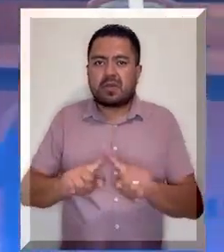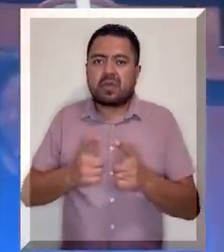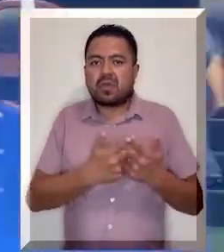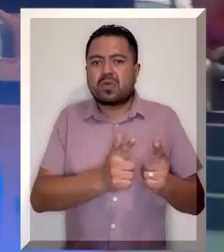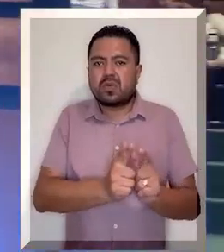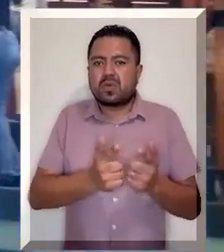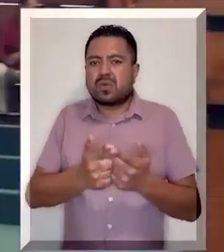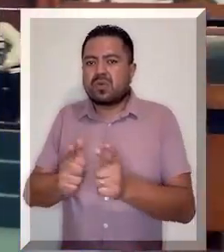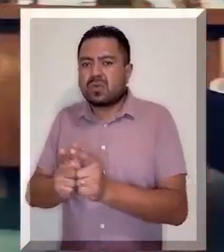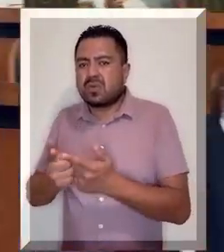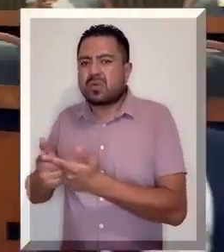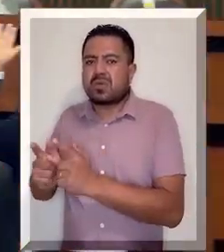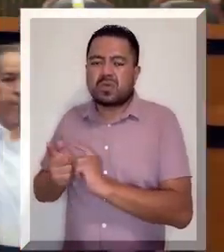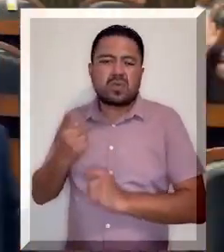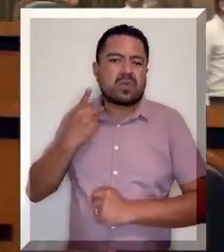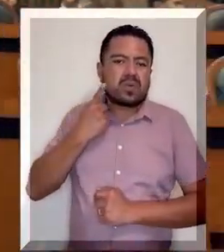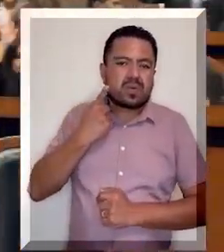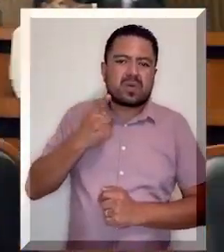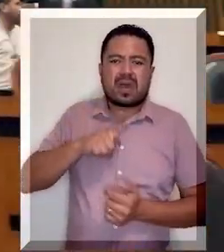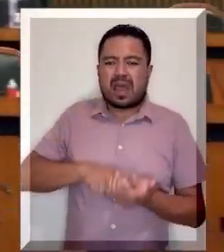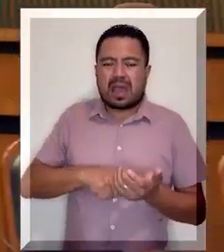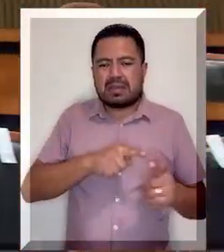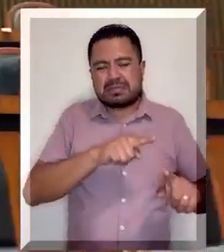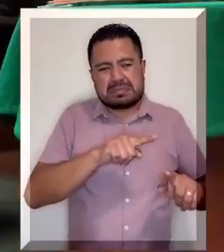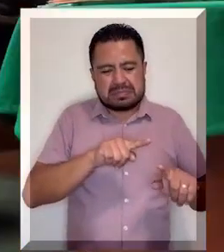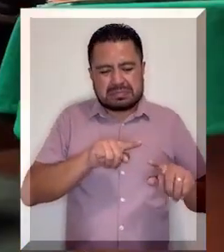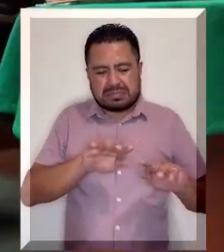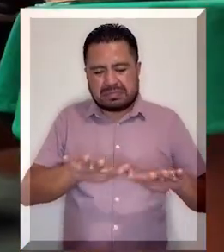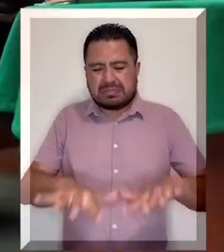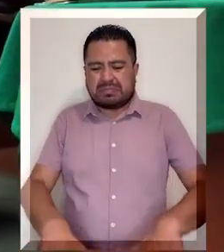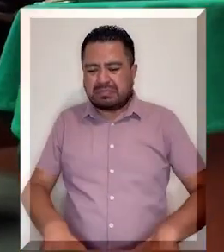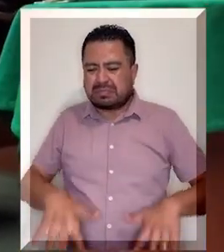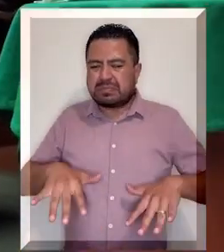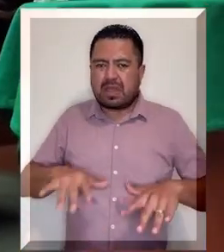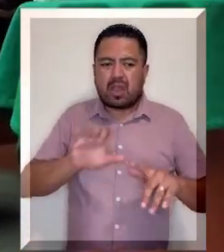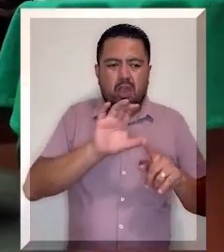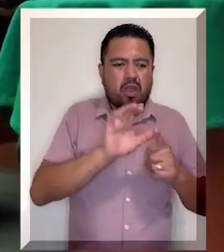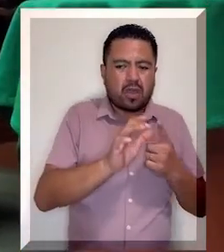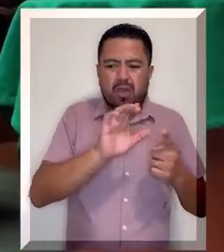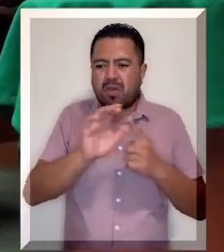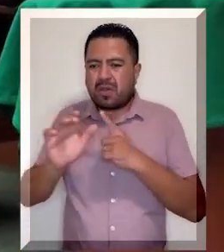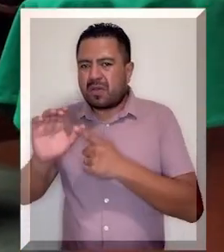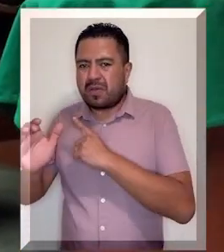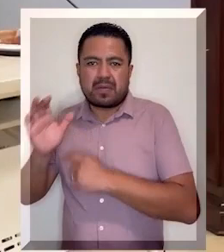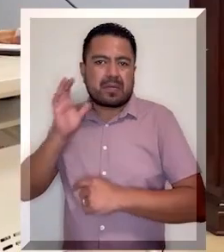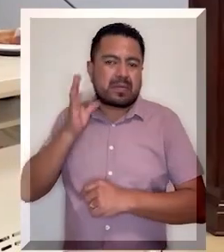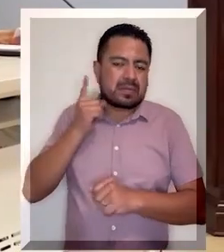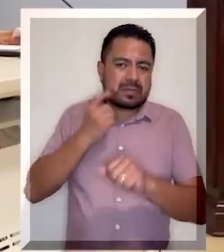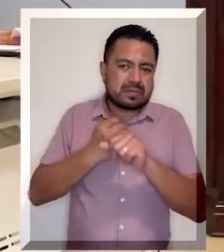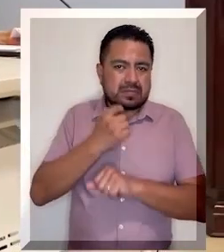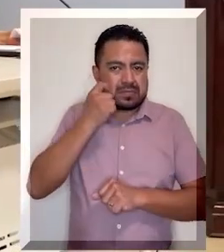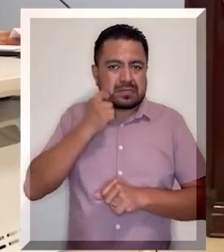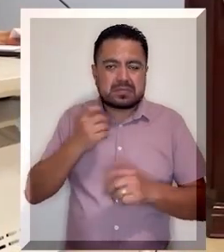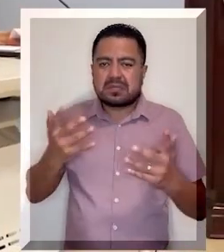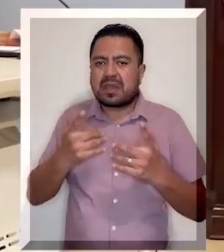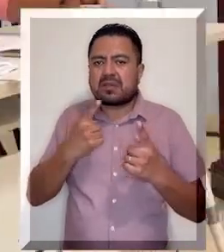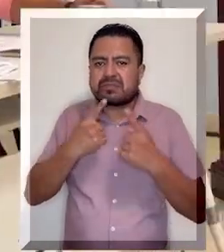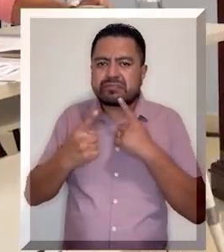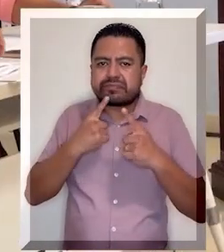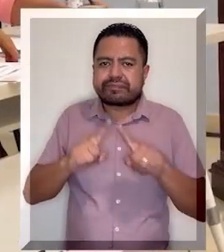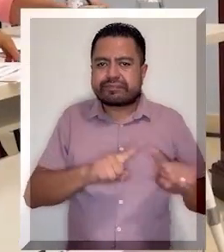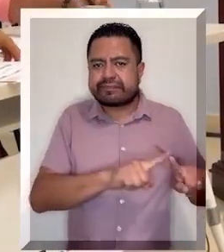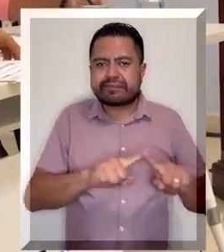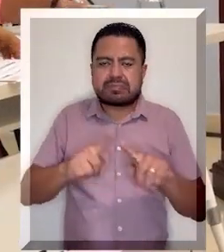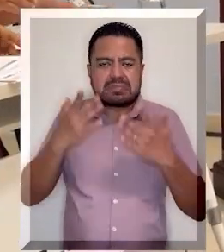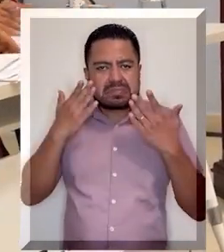Con la participación de los distintos grupos parlamentarios y representaciones de partido, ante el Pleno y en comisiones ordinarias del